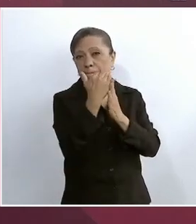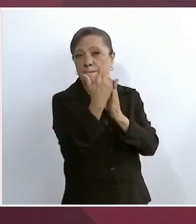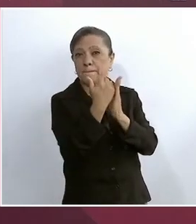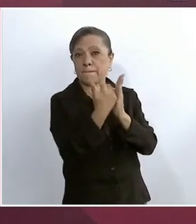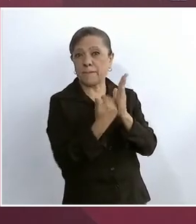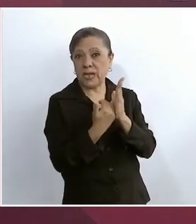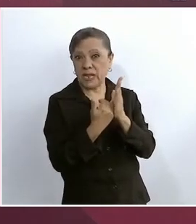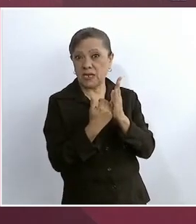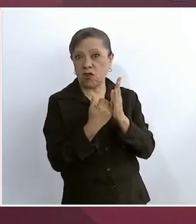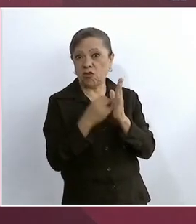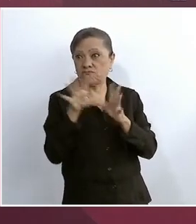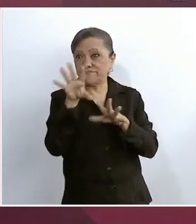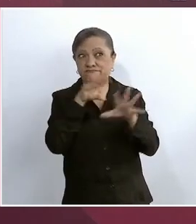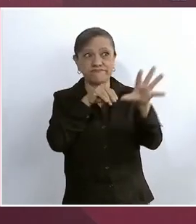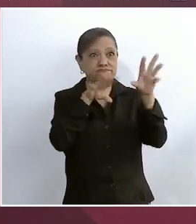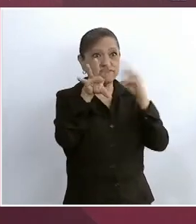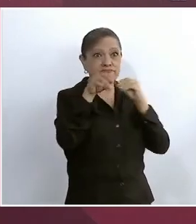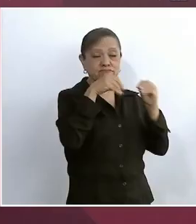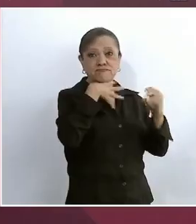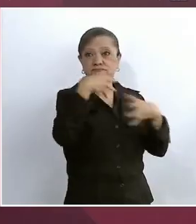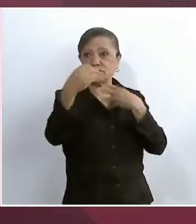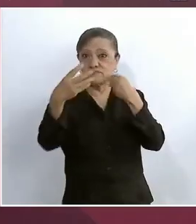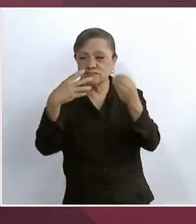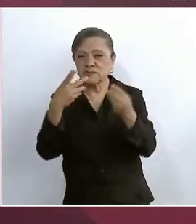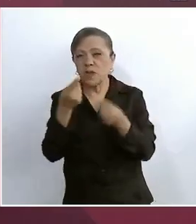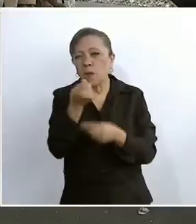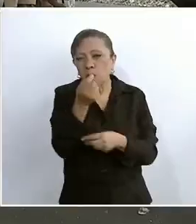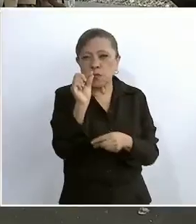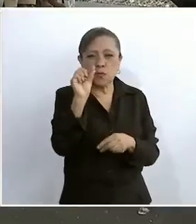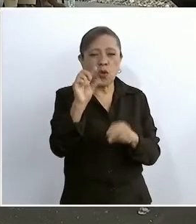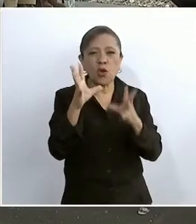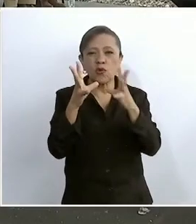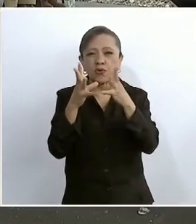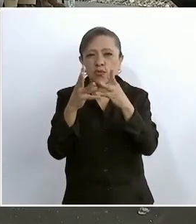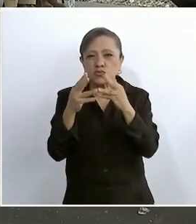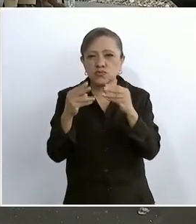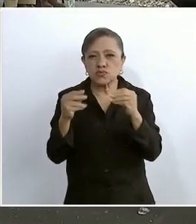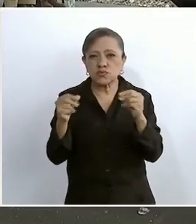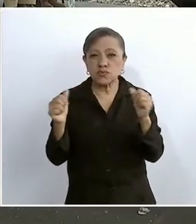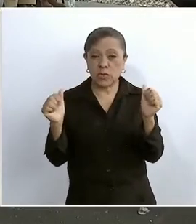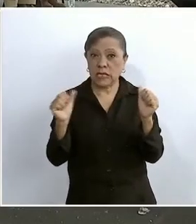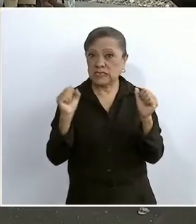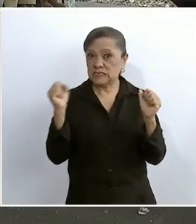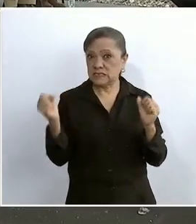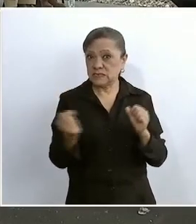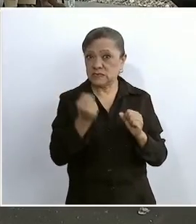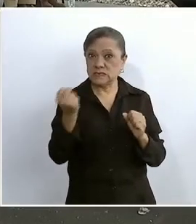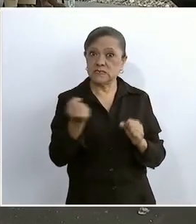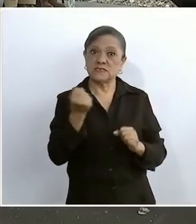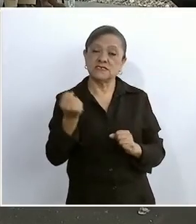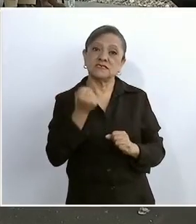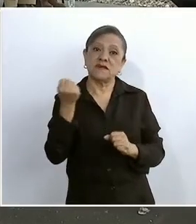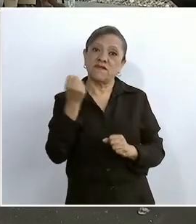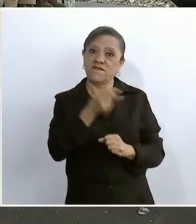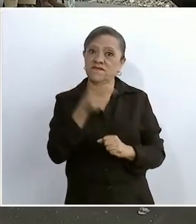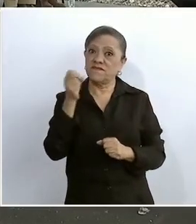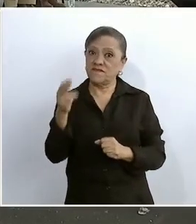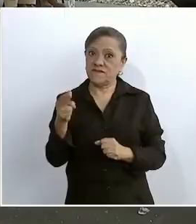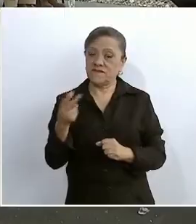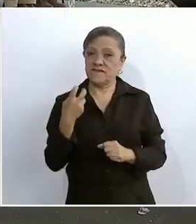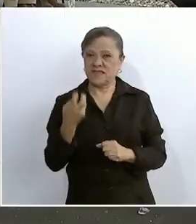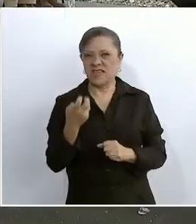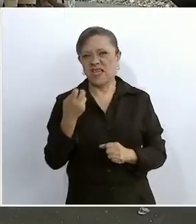contagios, ya está desapareciendo afortunadamente este